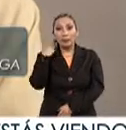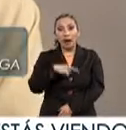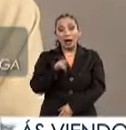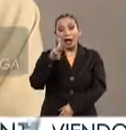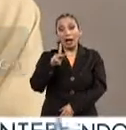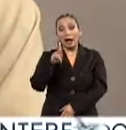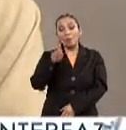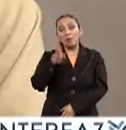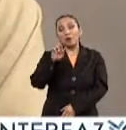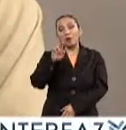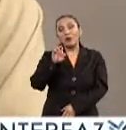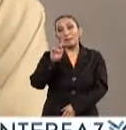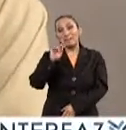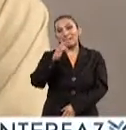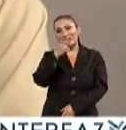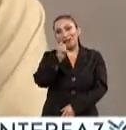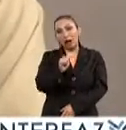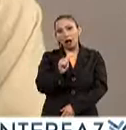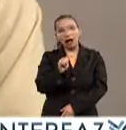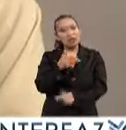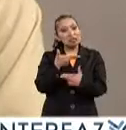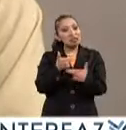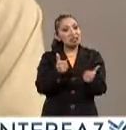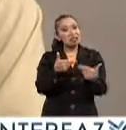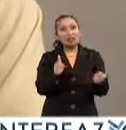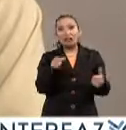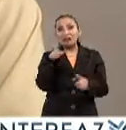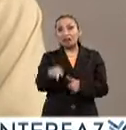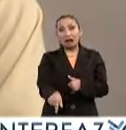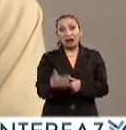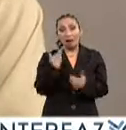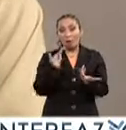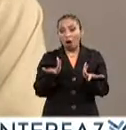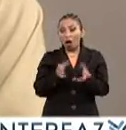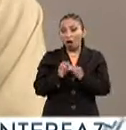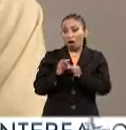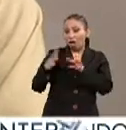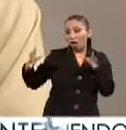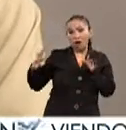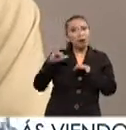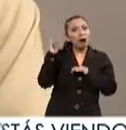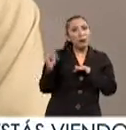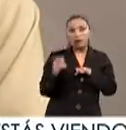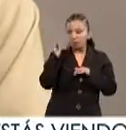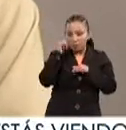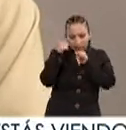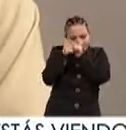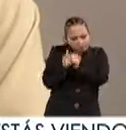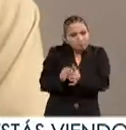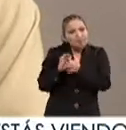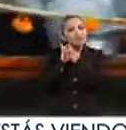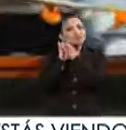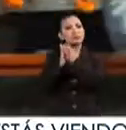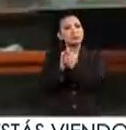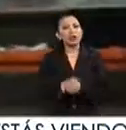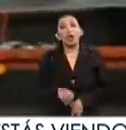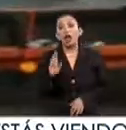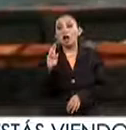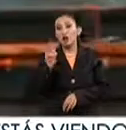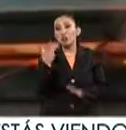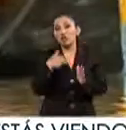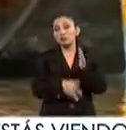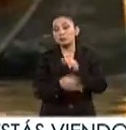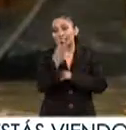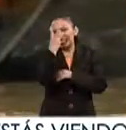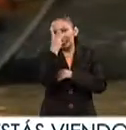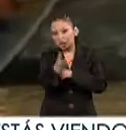raza pura y fecha nadie nadie se separa nosotros siempre permanecemos unidos en noviembre del